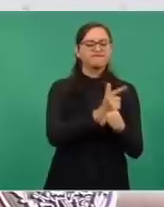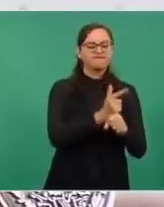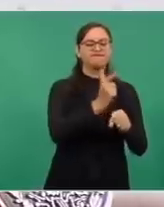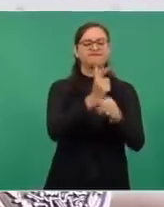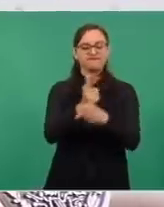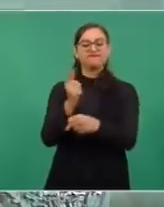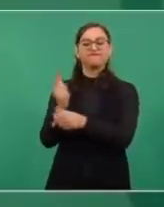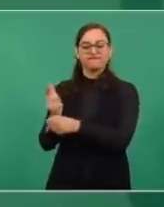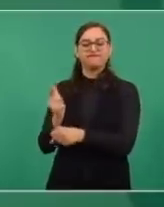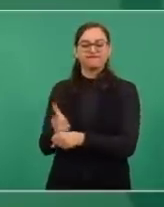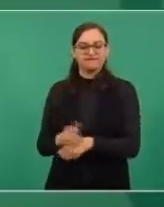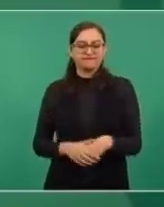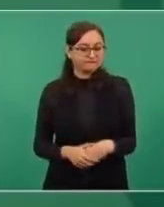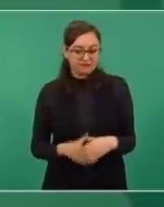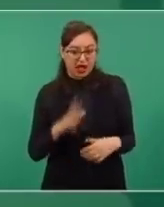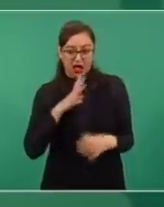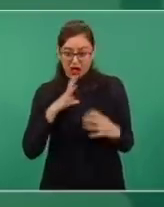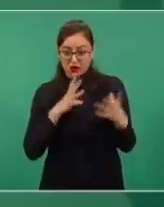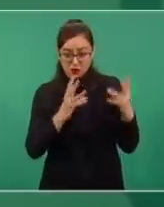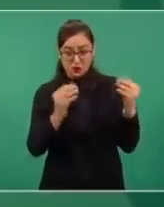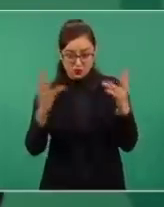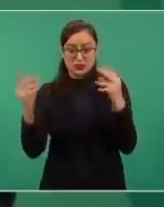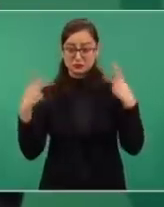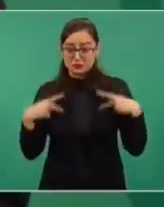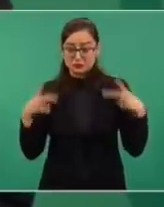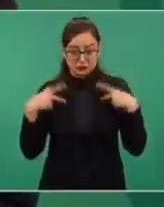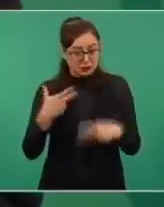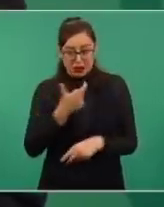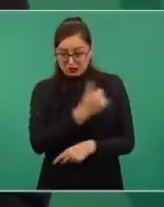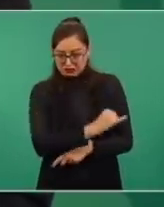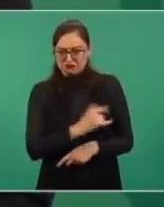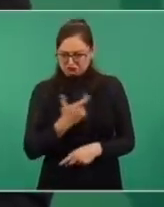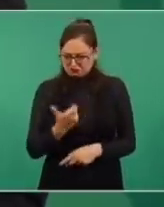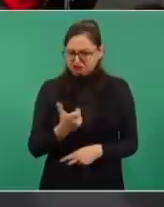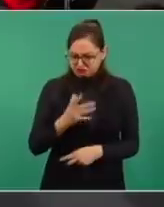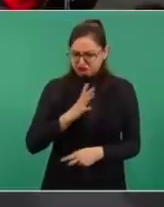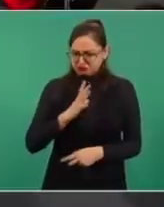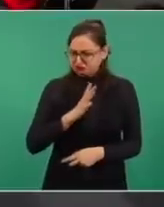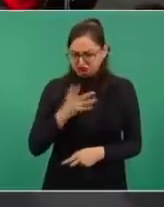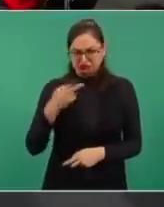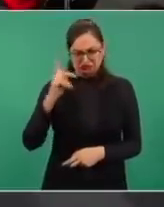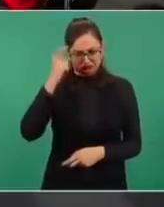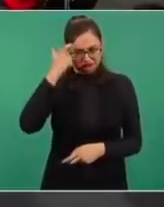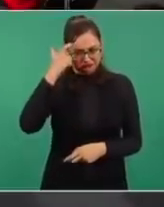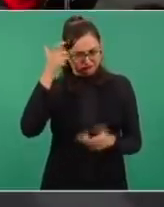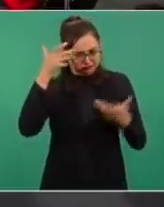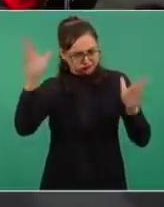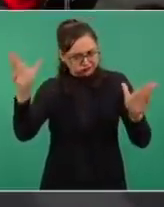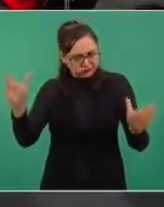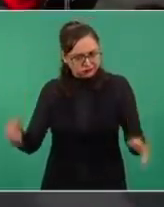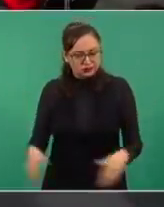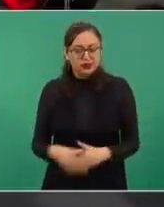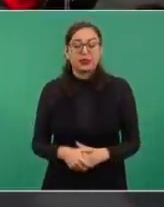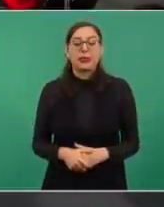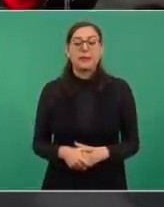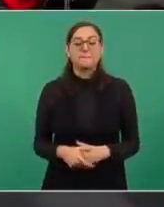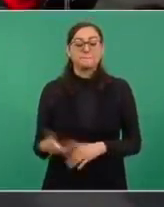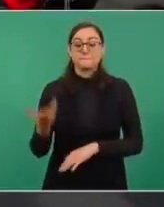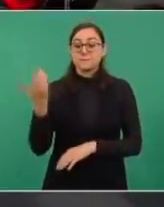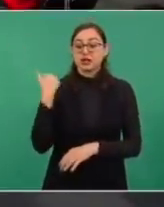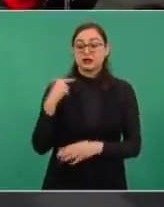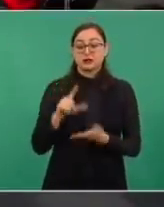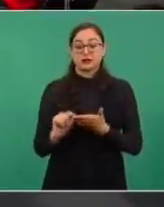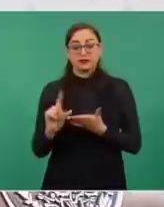Estaba yo viendo, por ejemplo, a ver, un tuit de Vicente Fox,